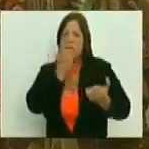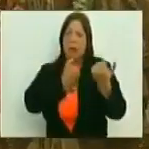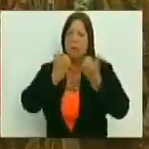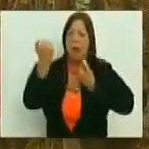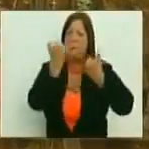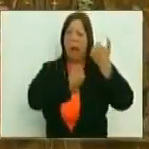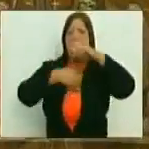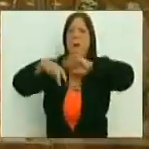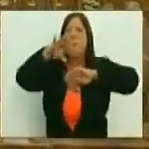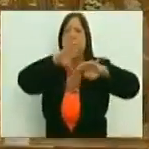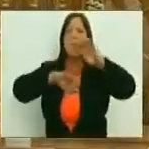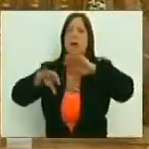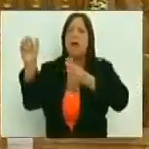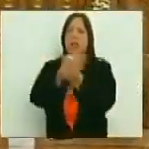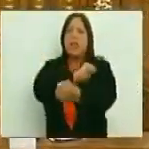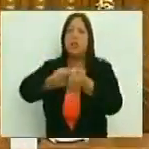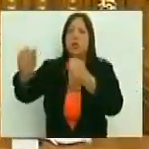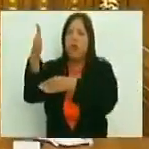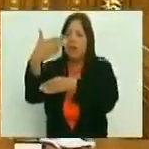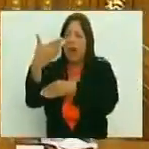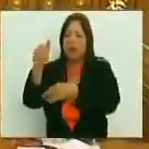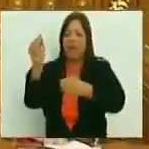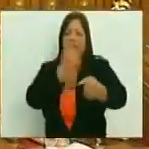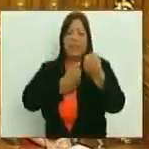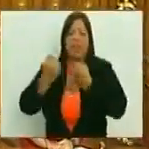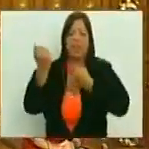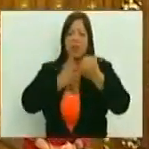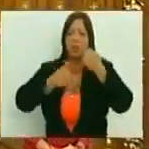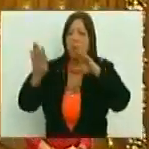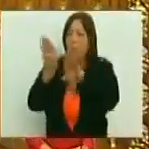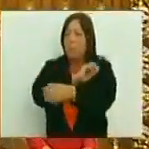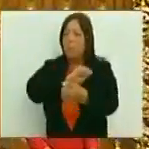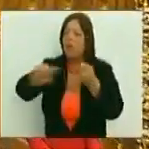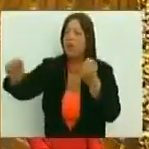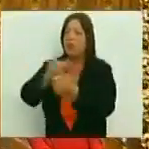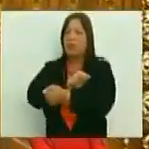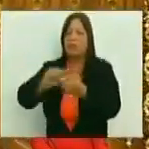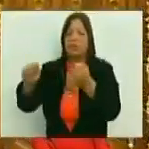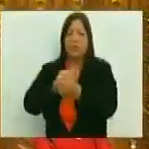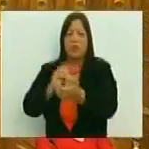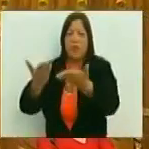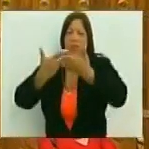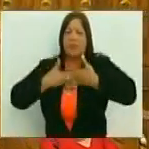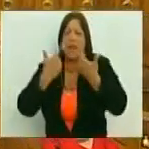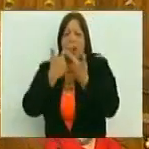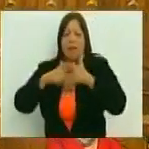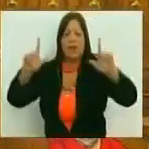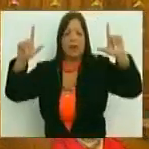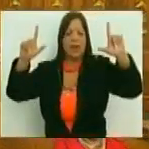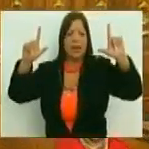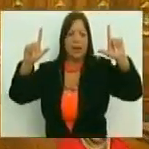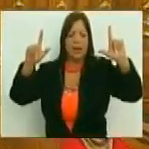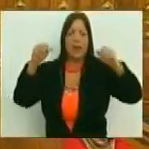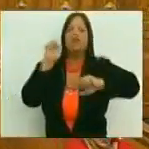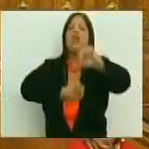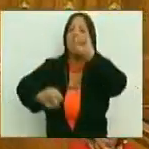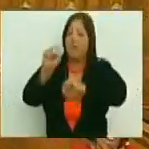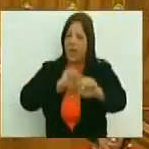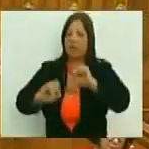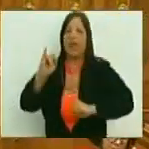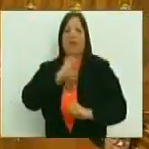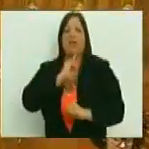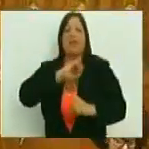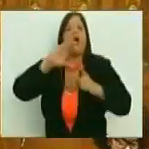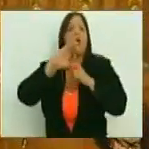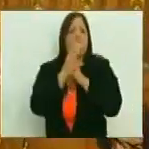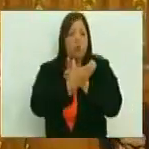autodestruyen, porque destruyen los símbolos que nos convierten en soberanos, los símbolos que nos devolvieron la libertad. Defenderemos nuestra identidad